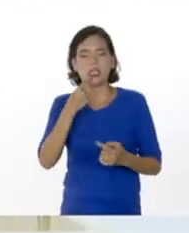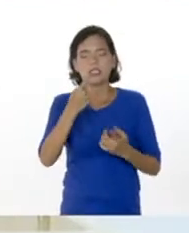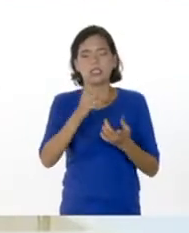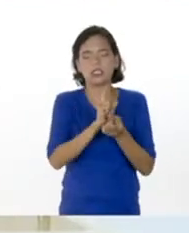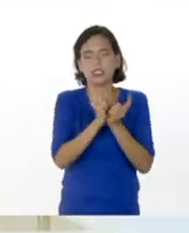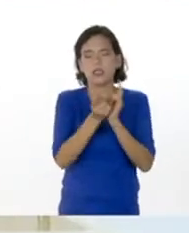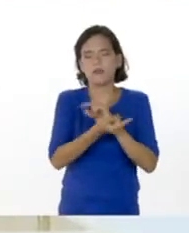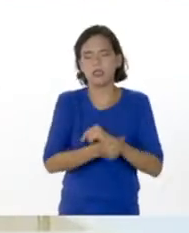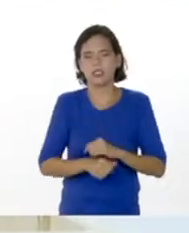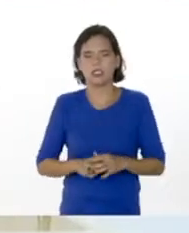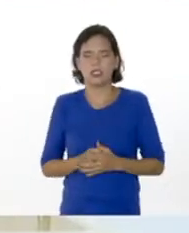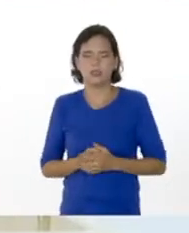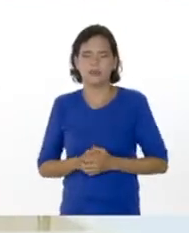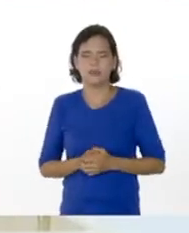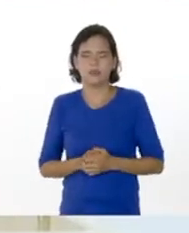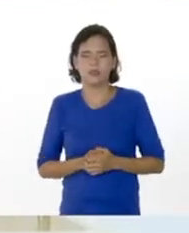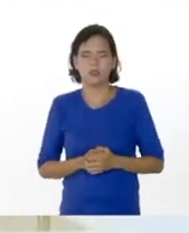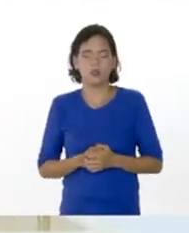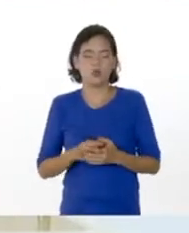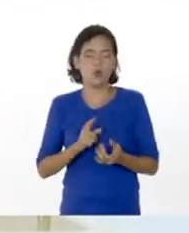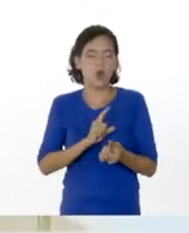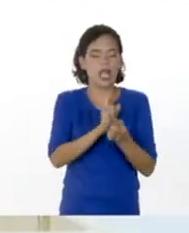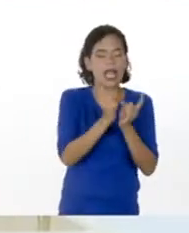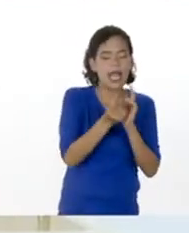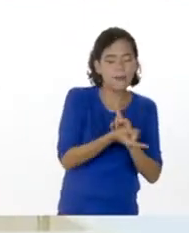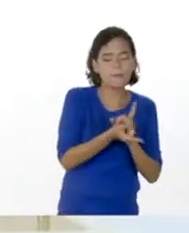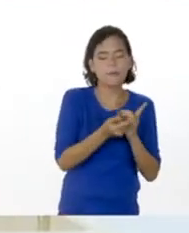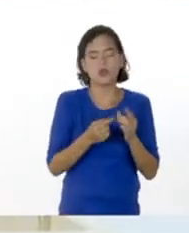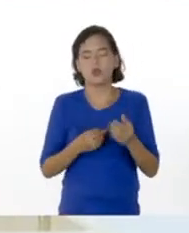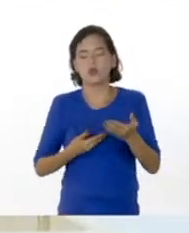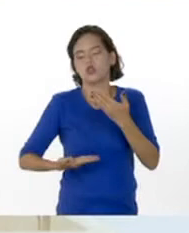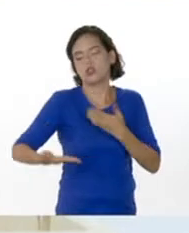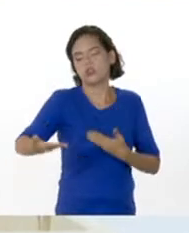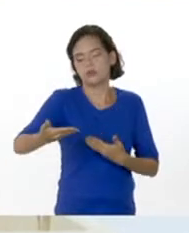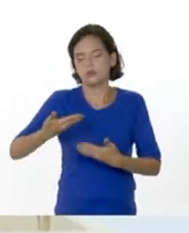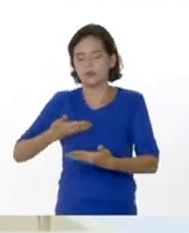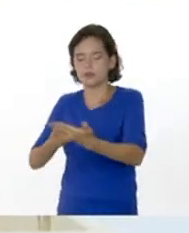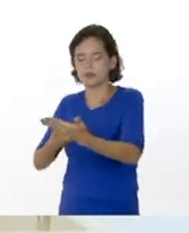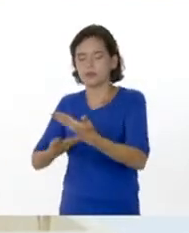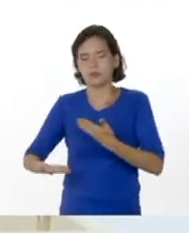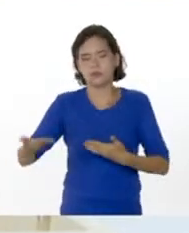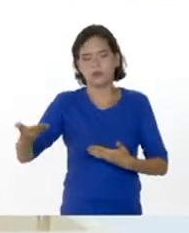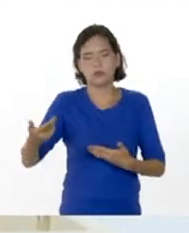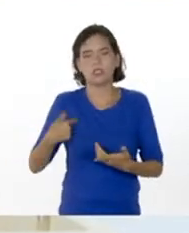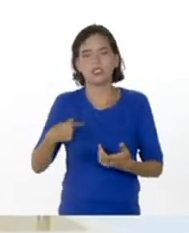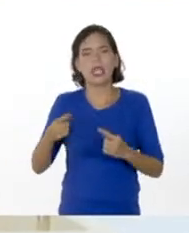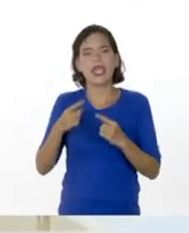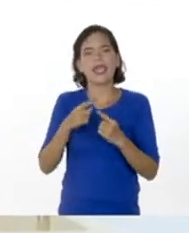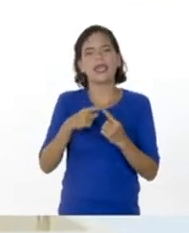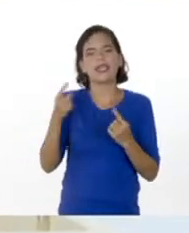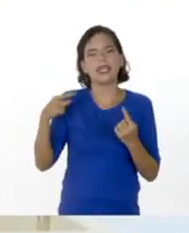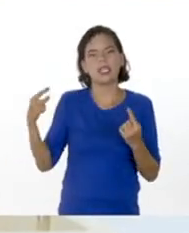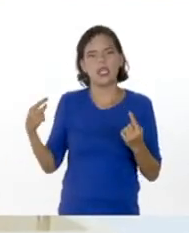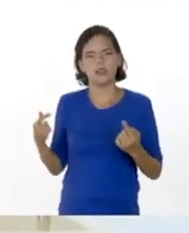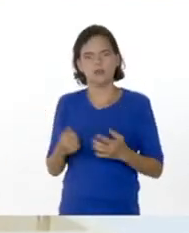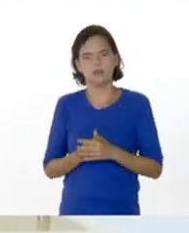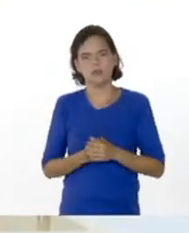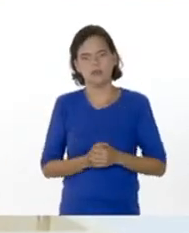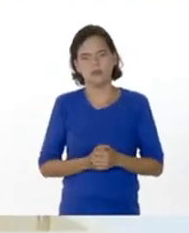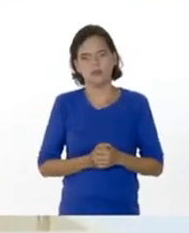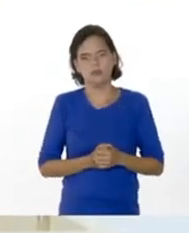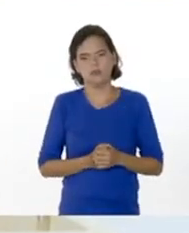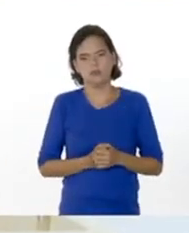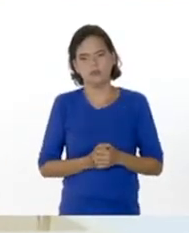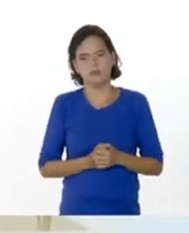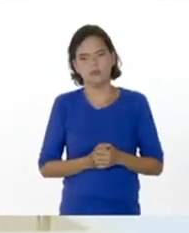Un tránsito de energía, un intercambio que va de los reaccionantes a los productos o en casos